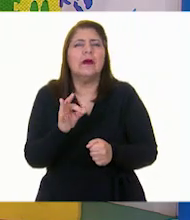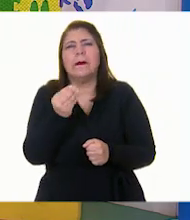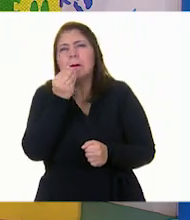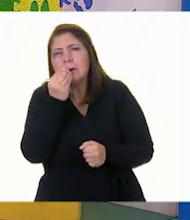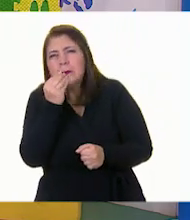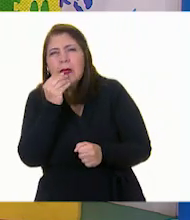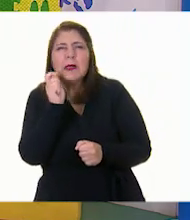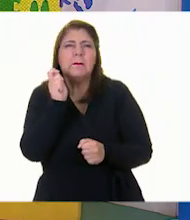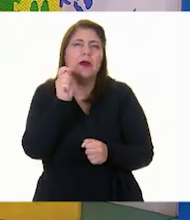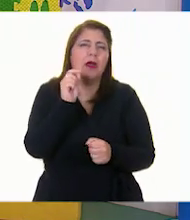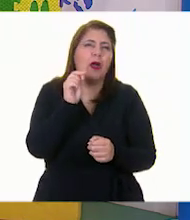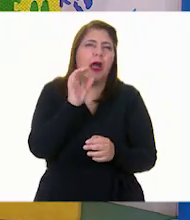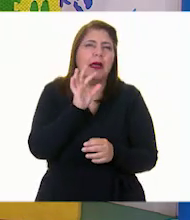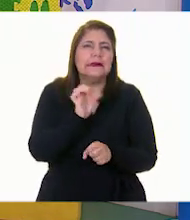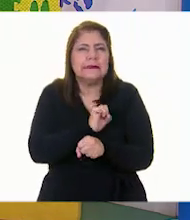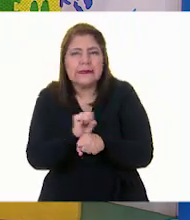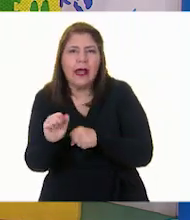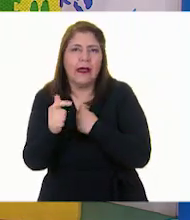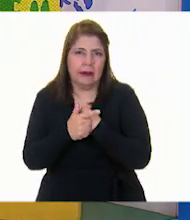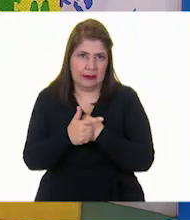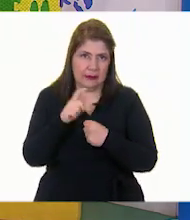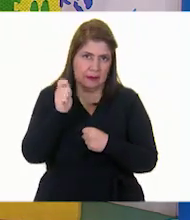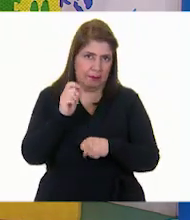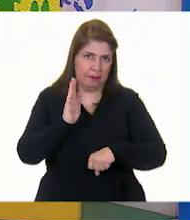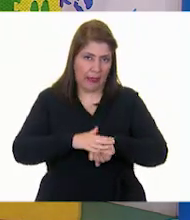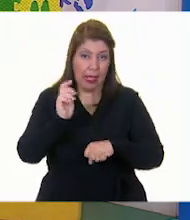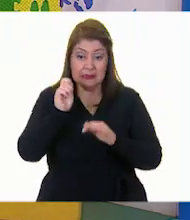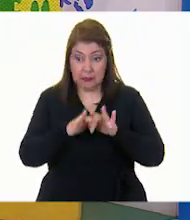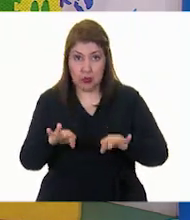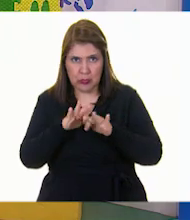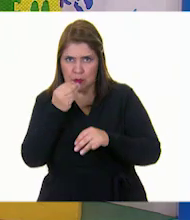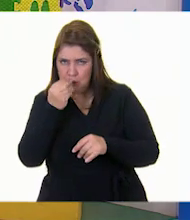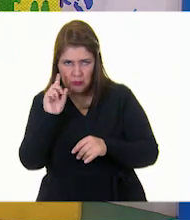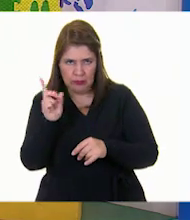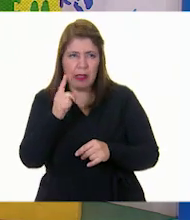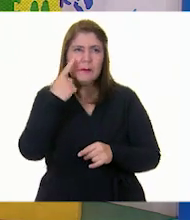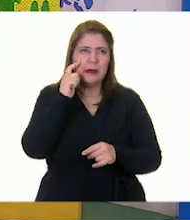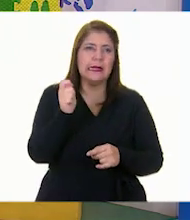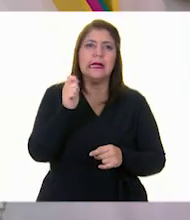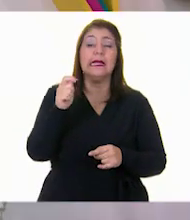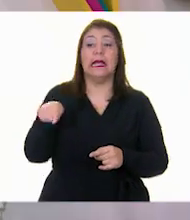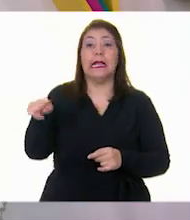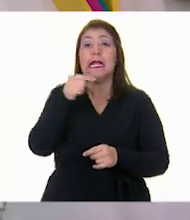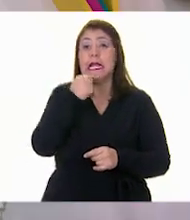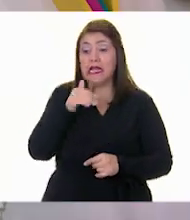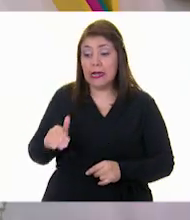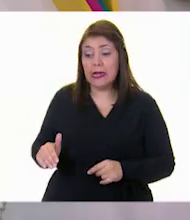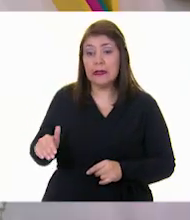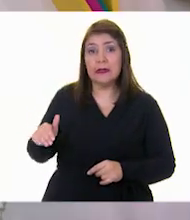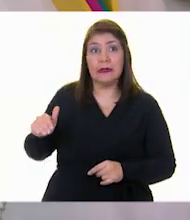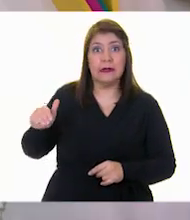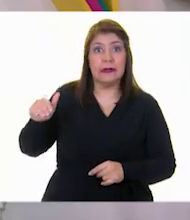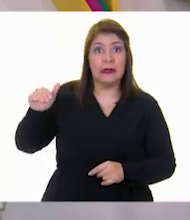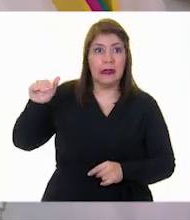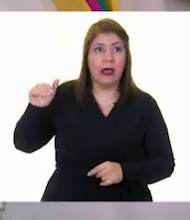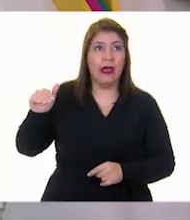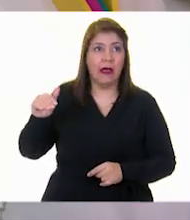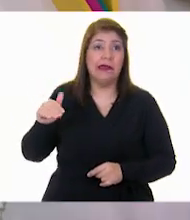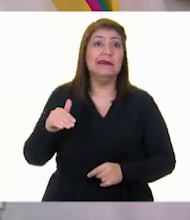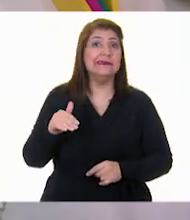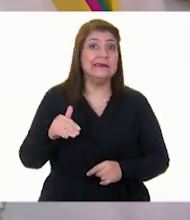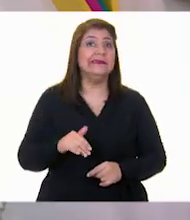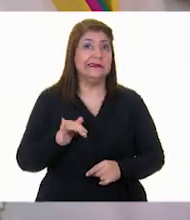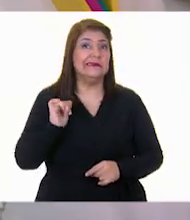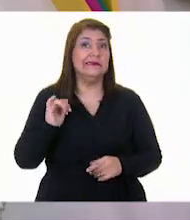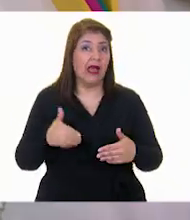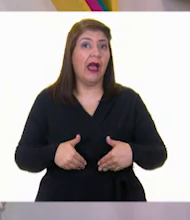principales. Más para las niñas y los niños que están creciendo, porque les puede dar, ¡ay, hambre entre